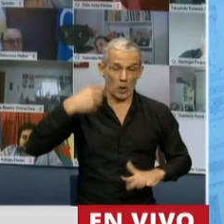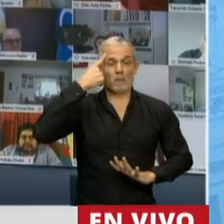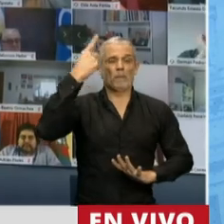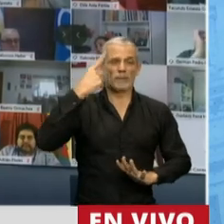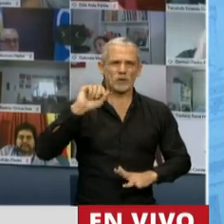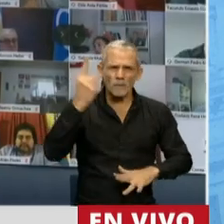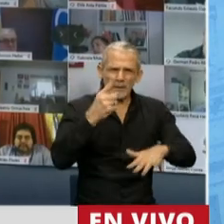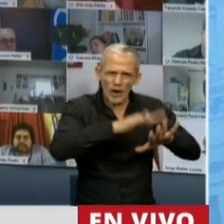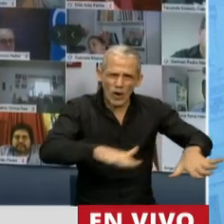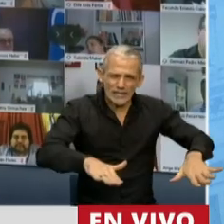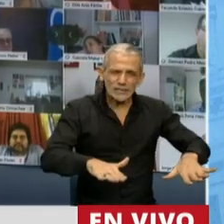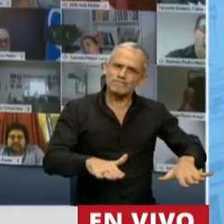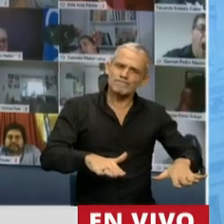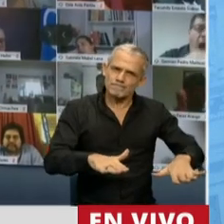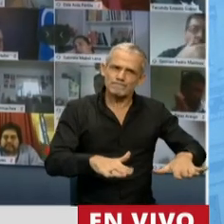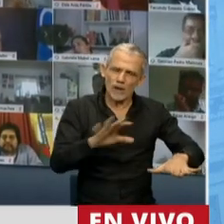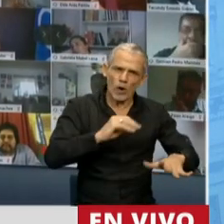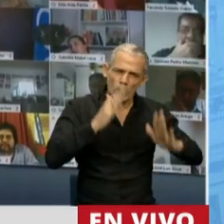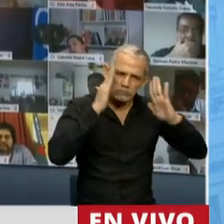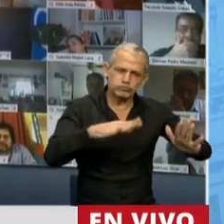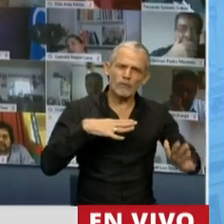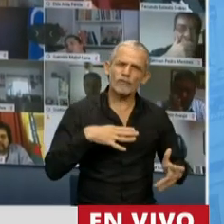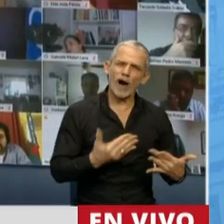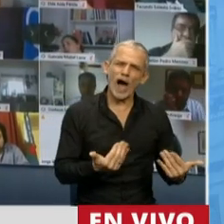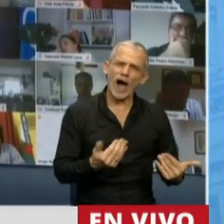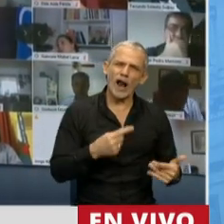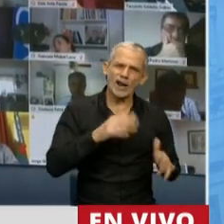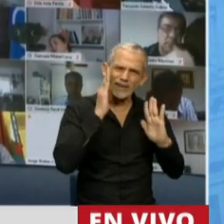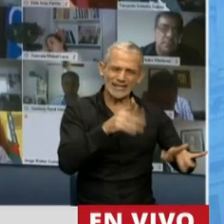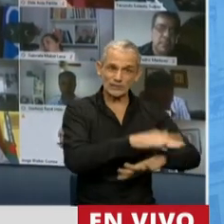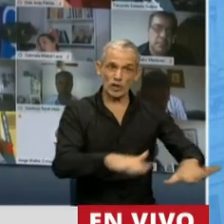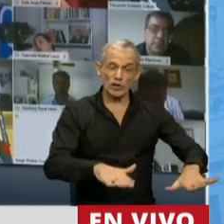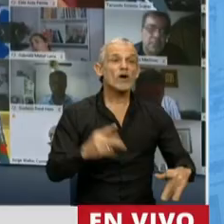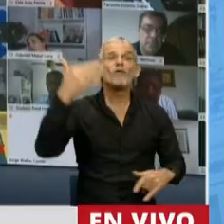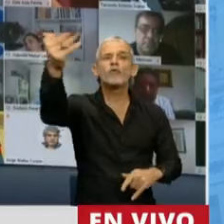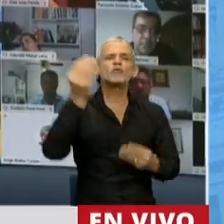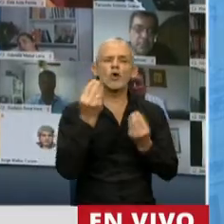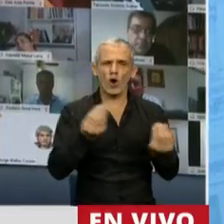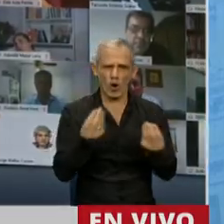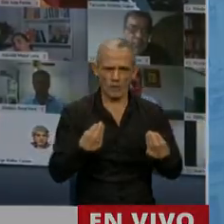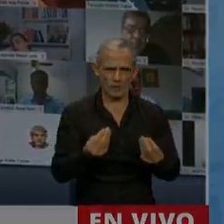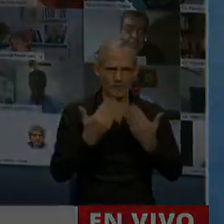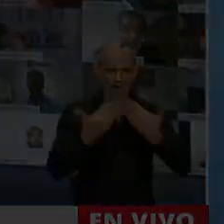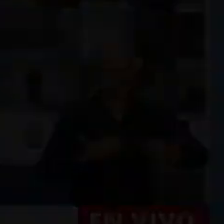primero son los niños y no estamos atendiéndolos de manera necesaria, qué futuro estamos construyendo. Gracias.